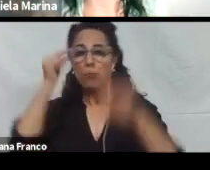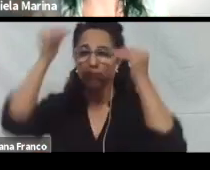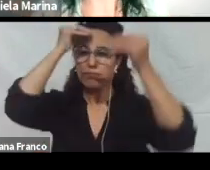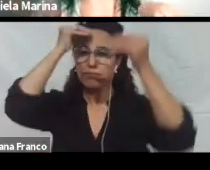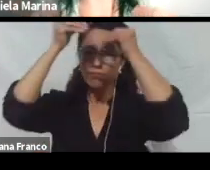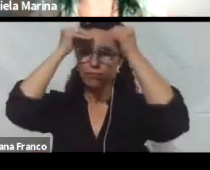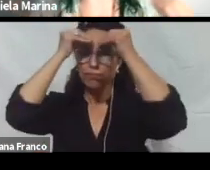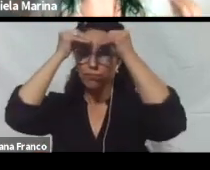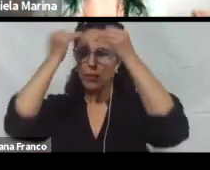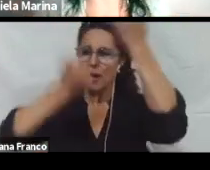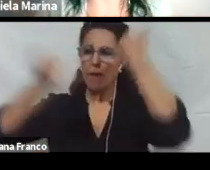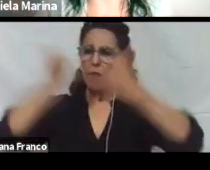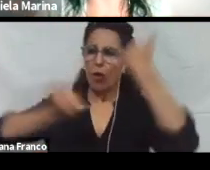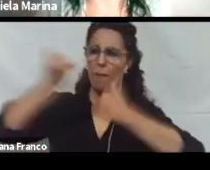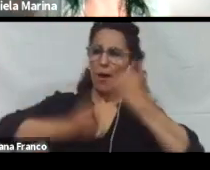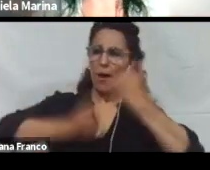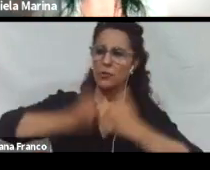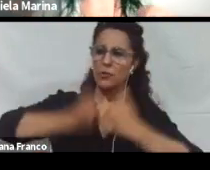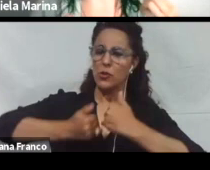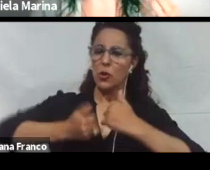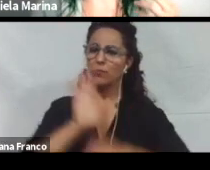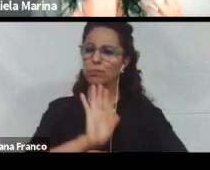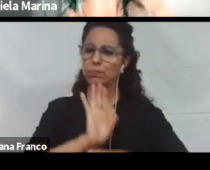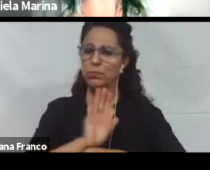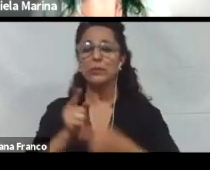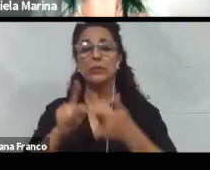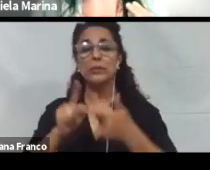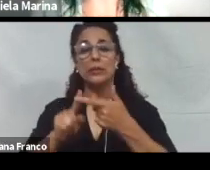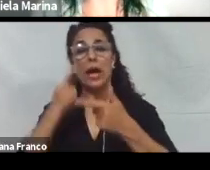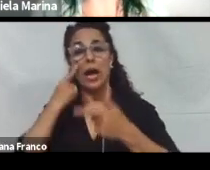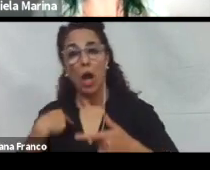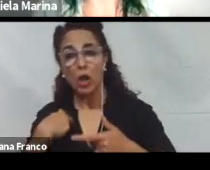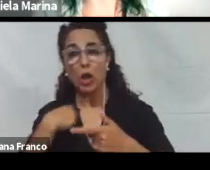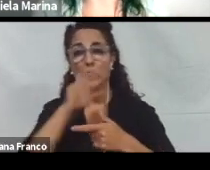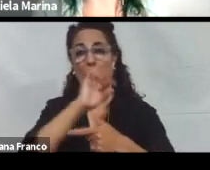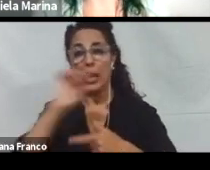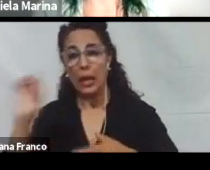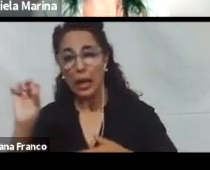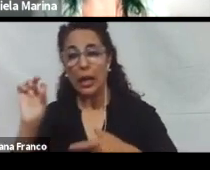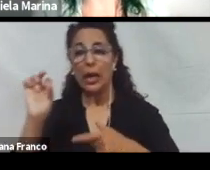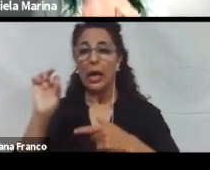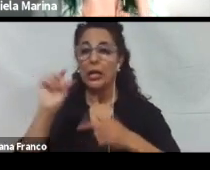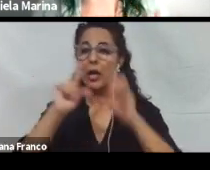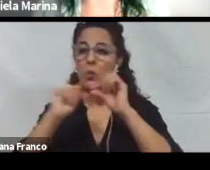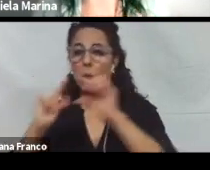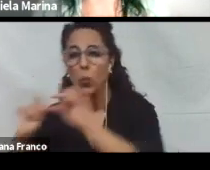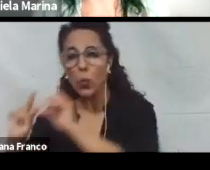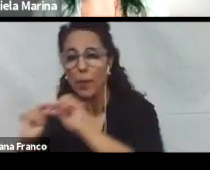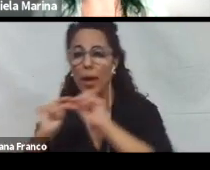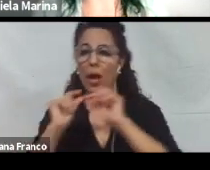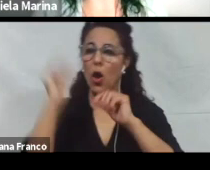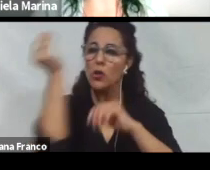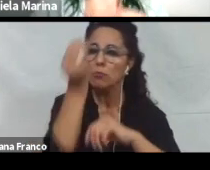llega y asignarle un significado. Nos permiten reconocer las letras, los números, los símbolos, objetos